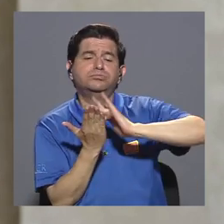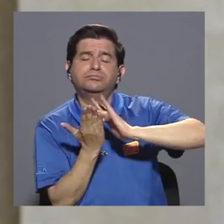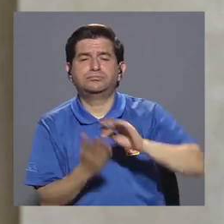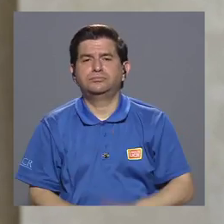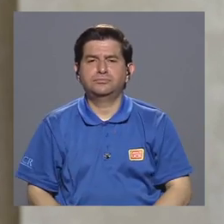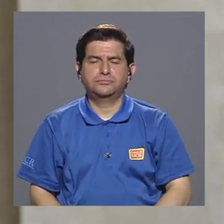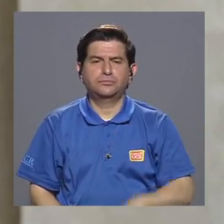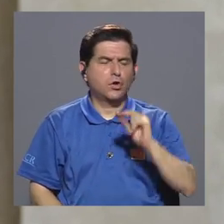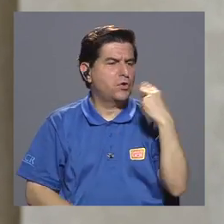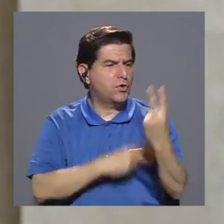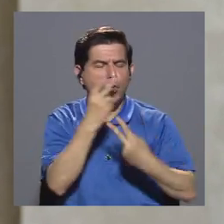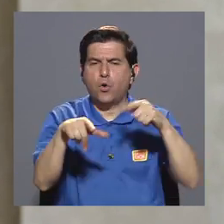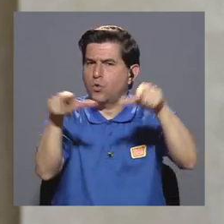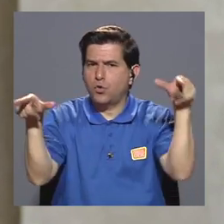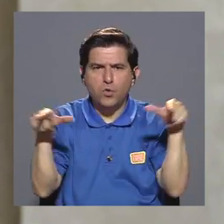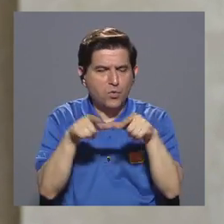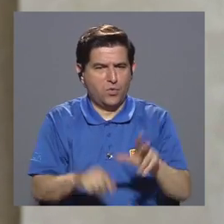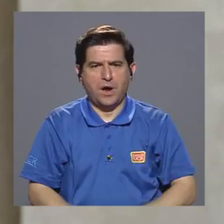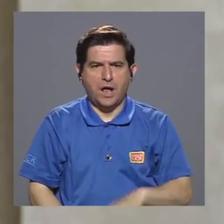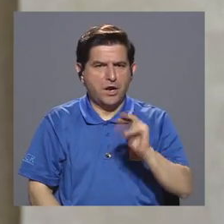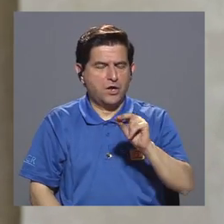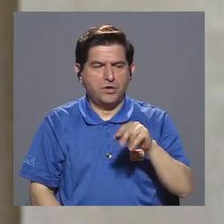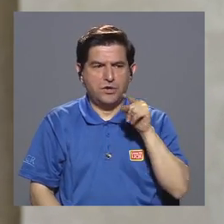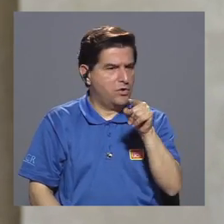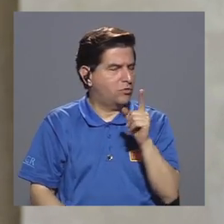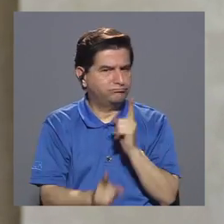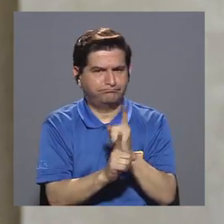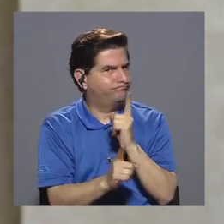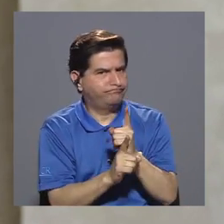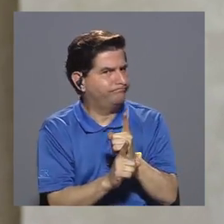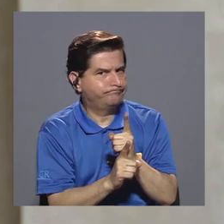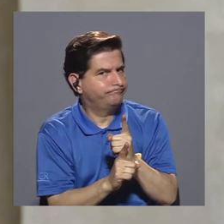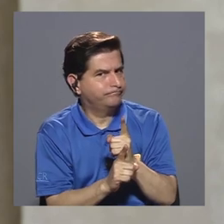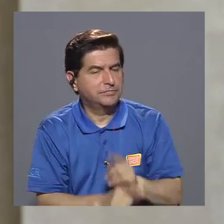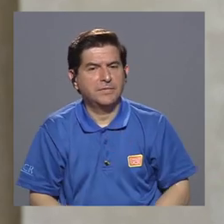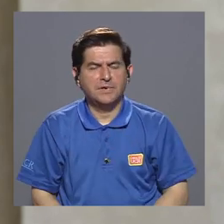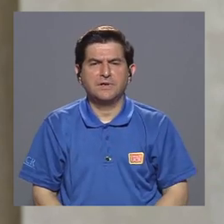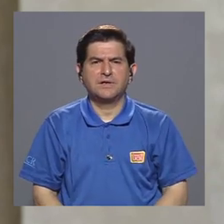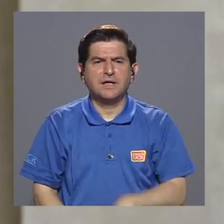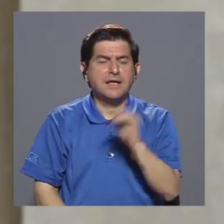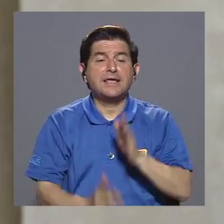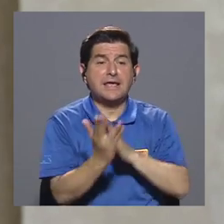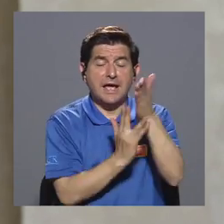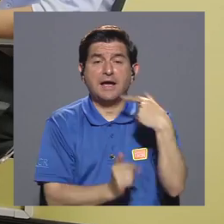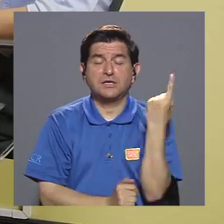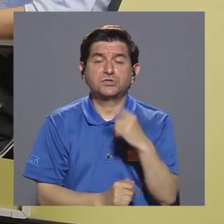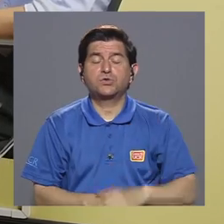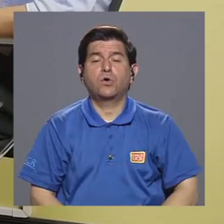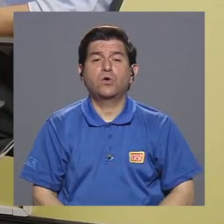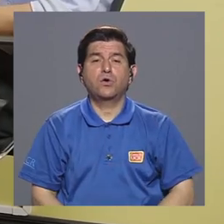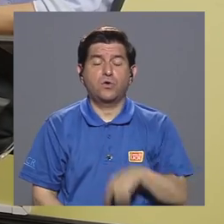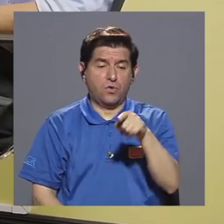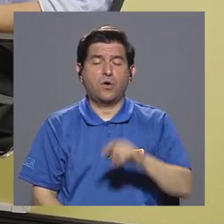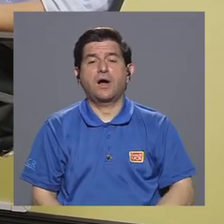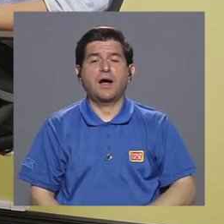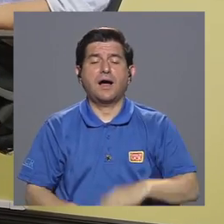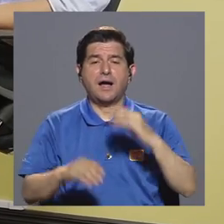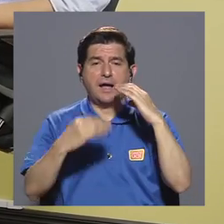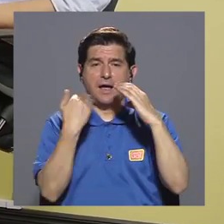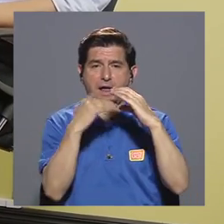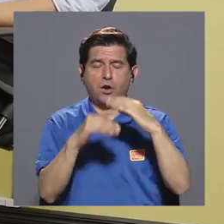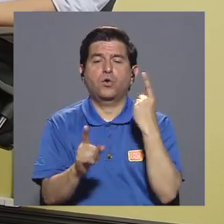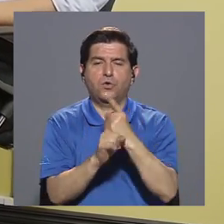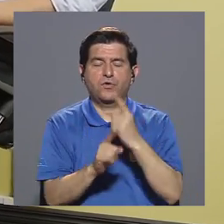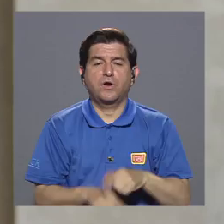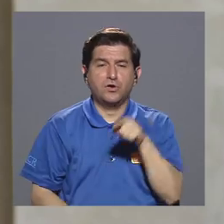también no visitar sitios que no se deberían visitar y nada más accesar al correo que sea importante.